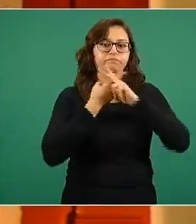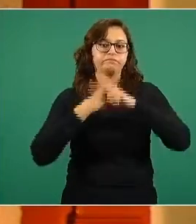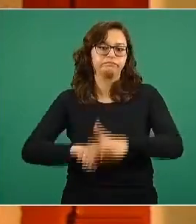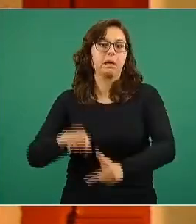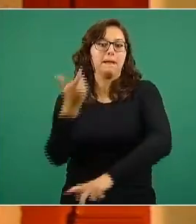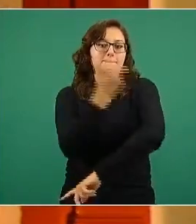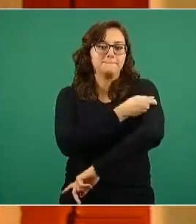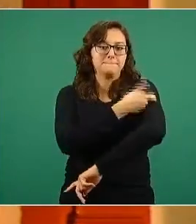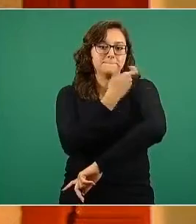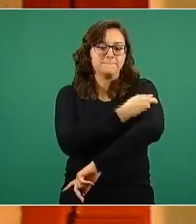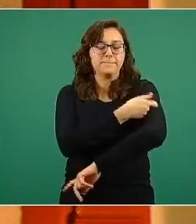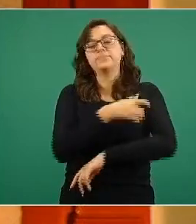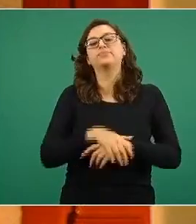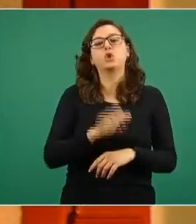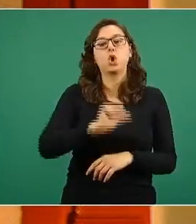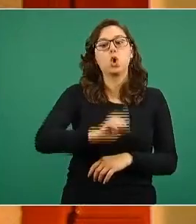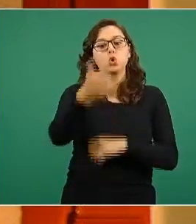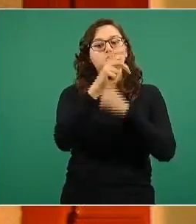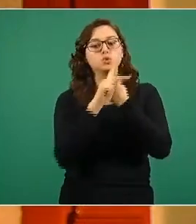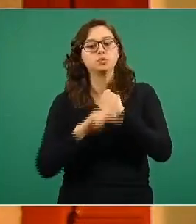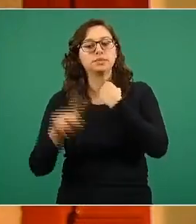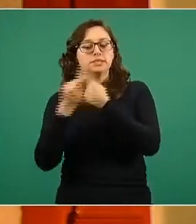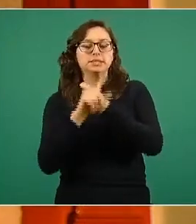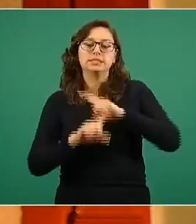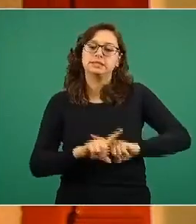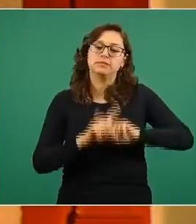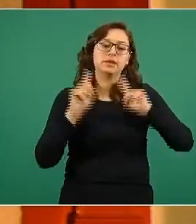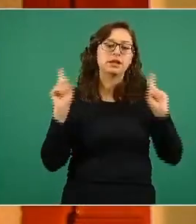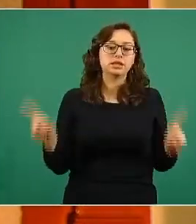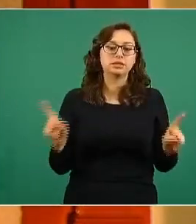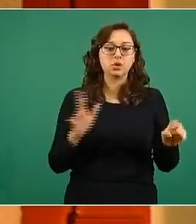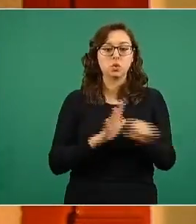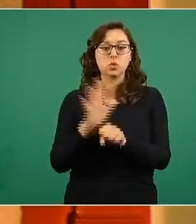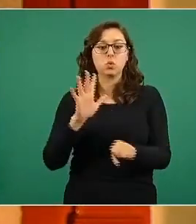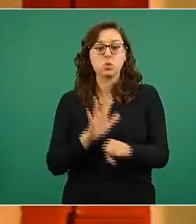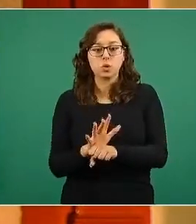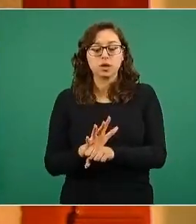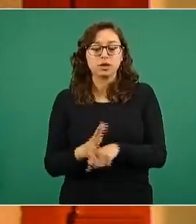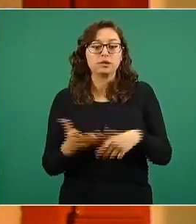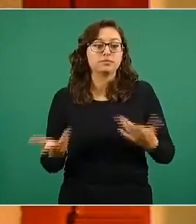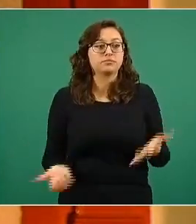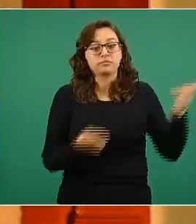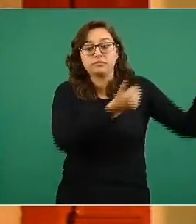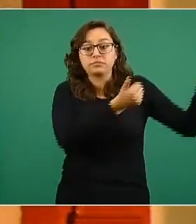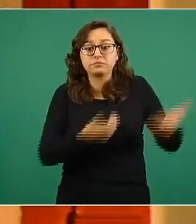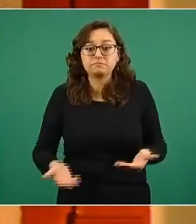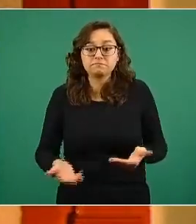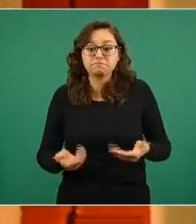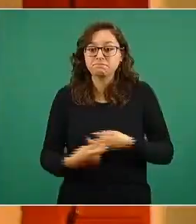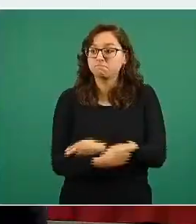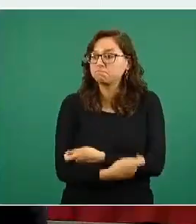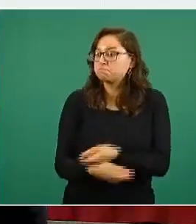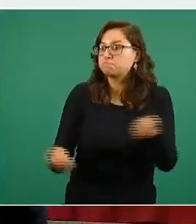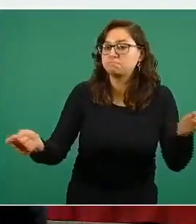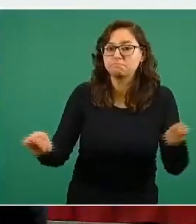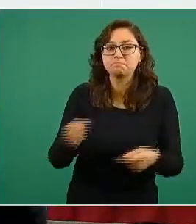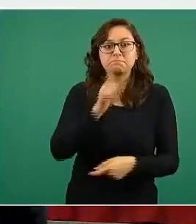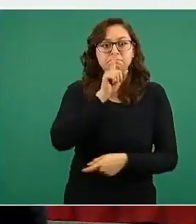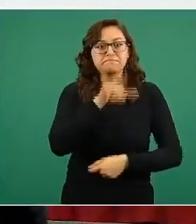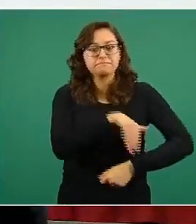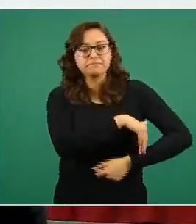utilizar. Otros países se enfrentan el reto de tener la capacidad de utilizarlas. No es el caso de México,